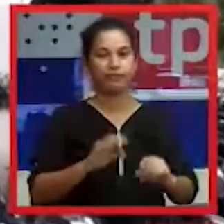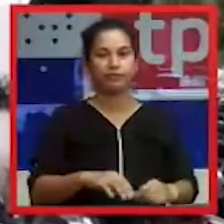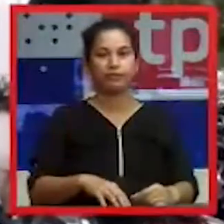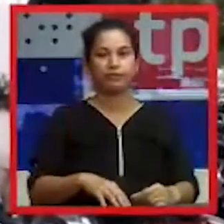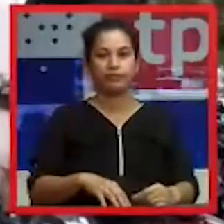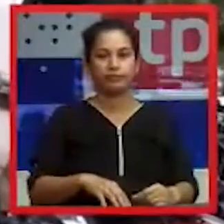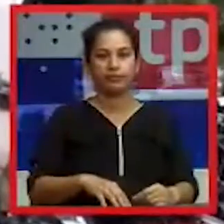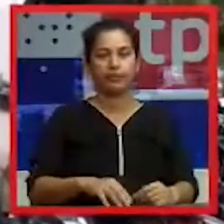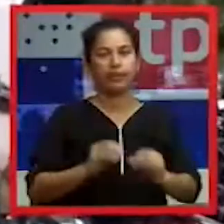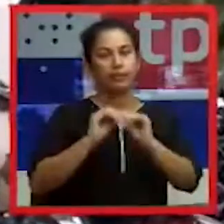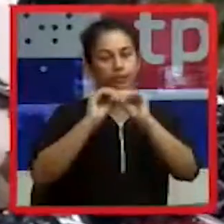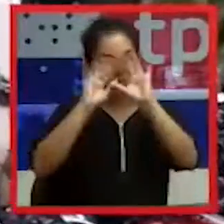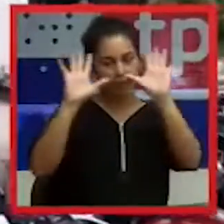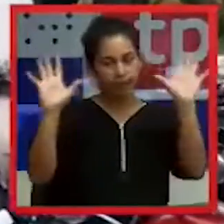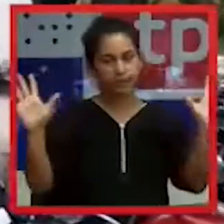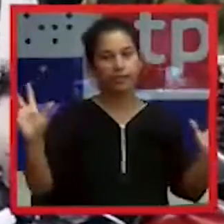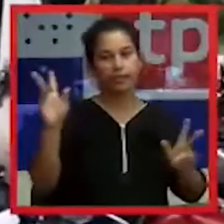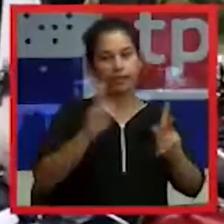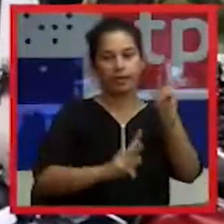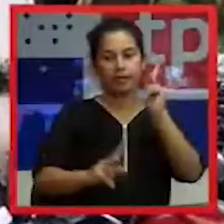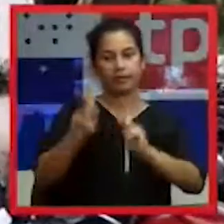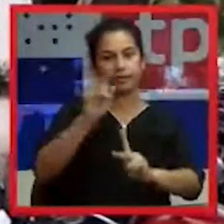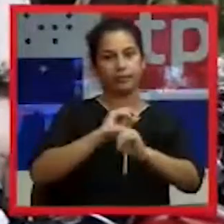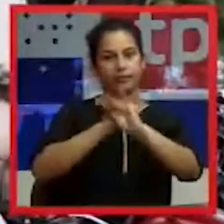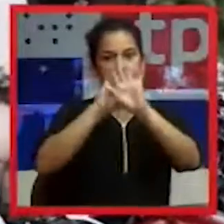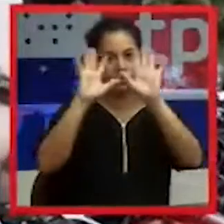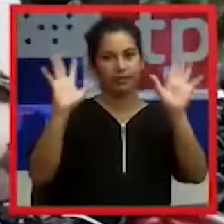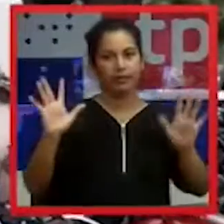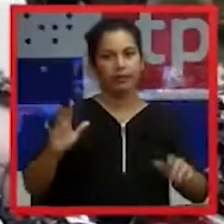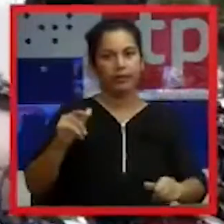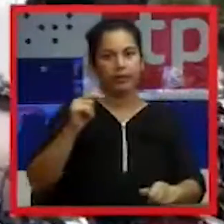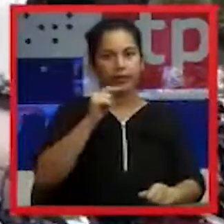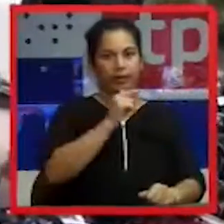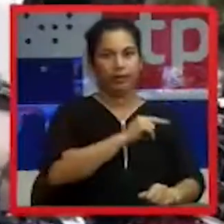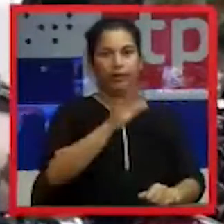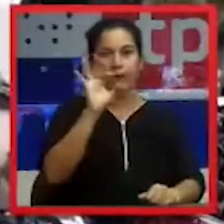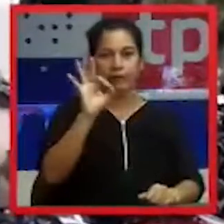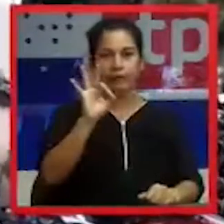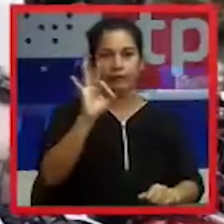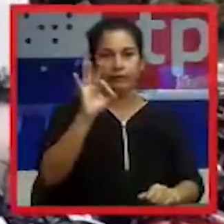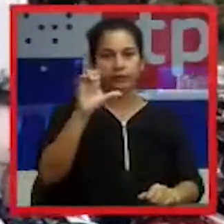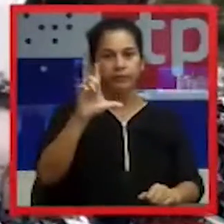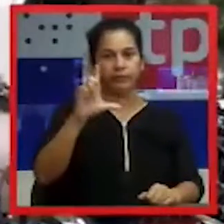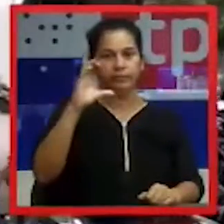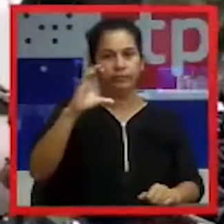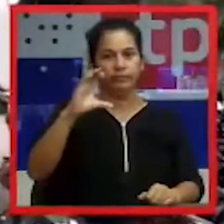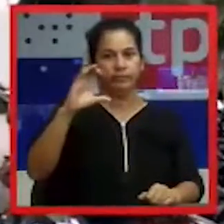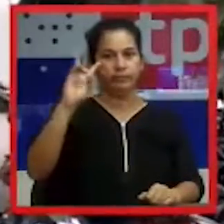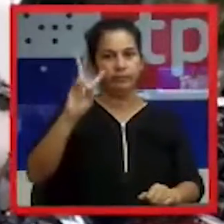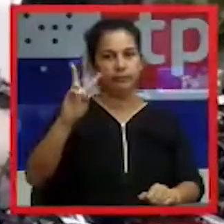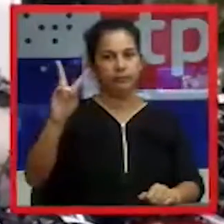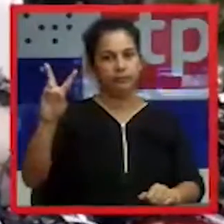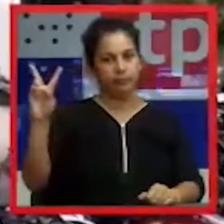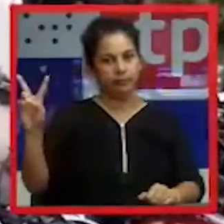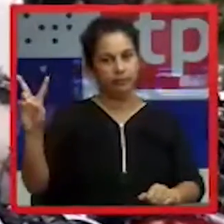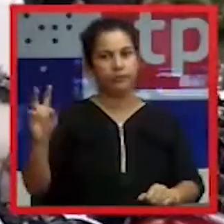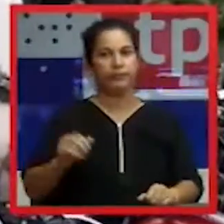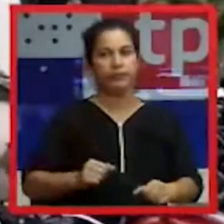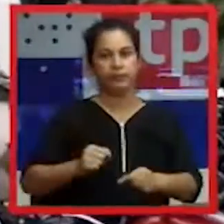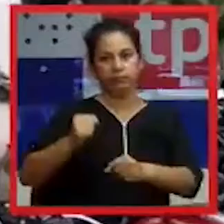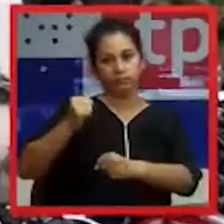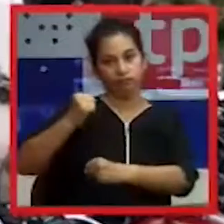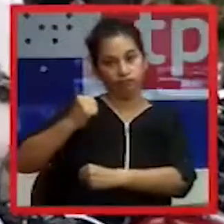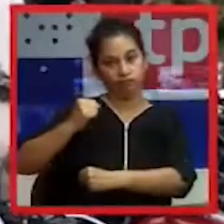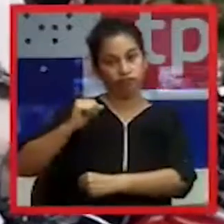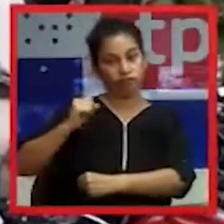Hay que aclarar a la población que evidentemente la Fuerza Especial de Lucha contra la Violencia ha tenido un caso en el cual está involucrado un